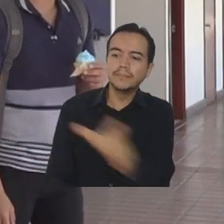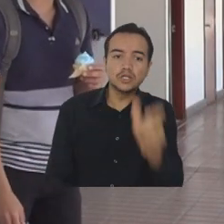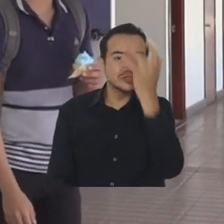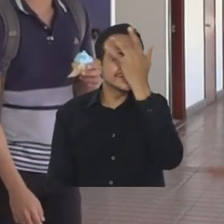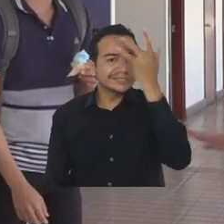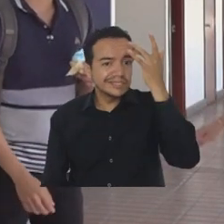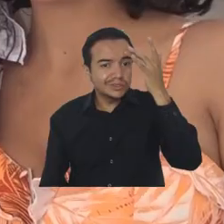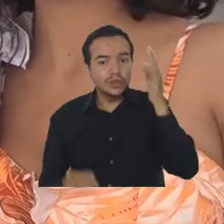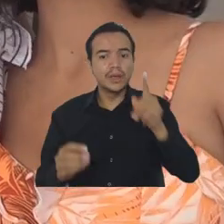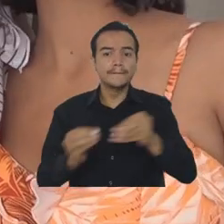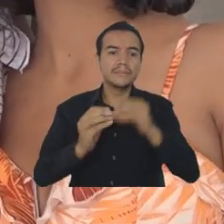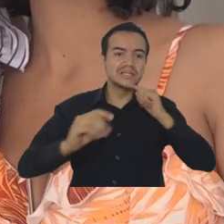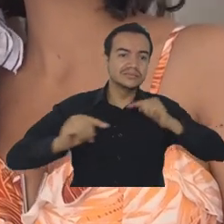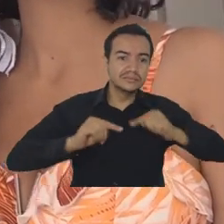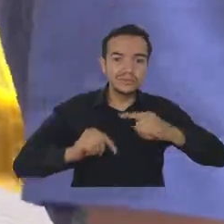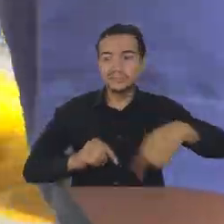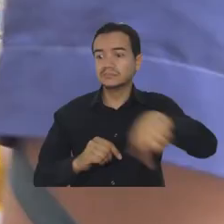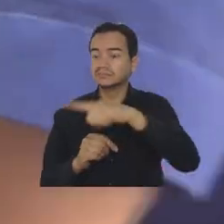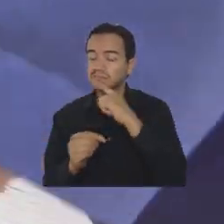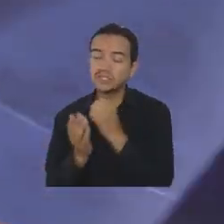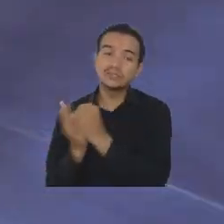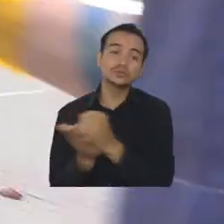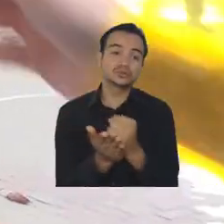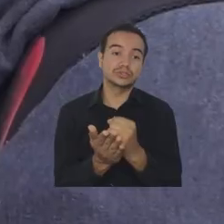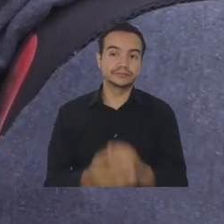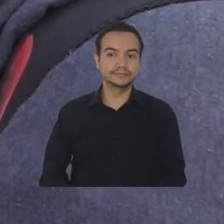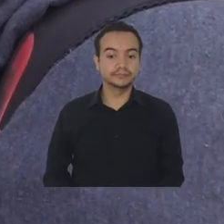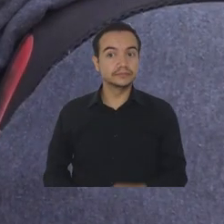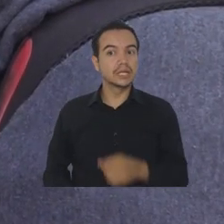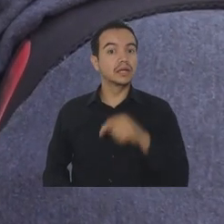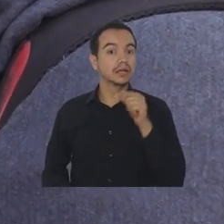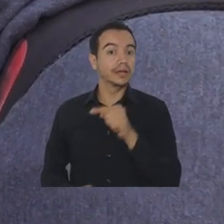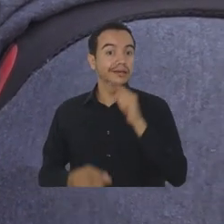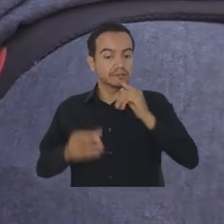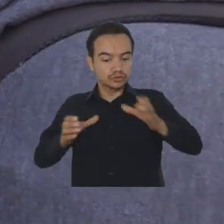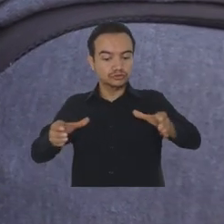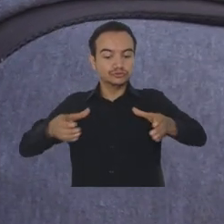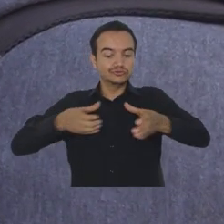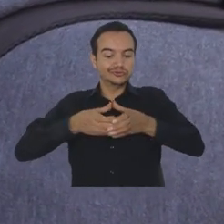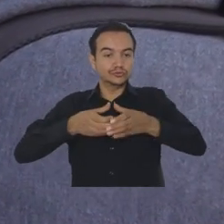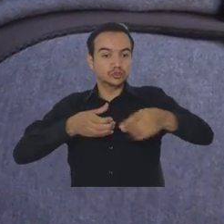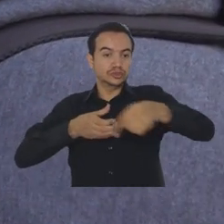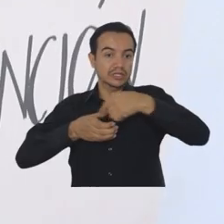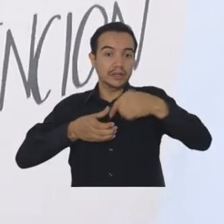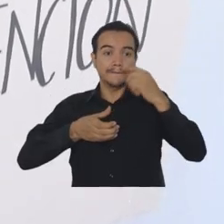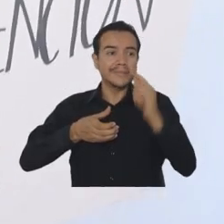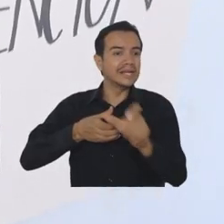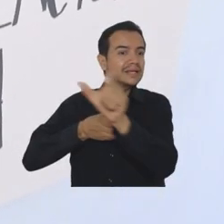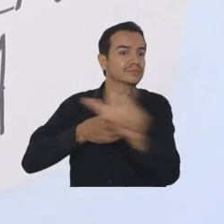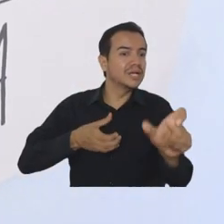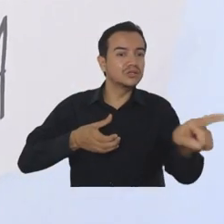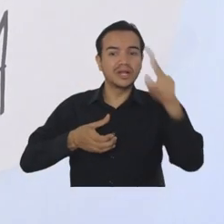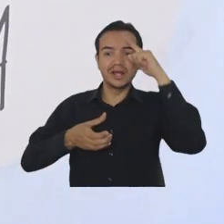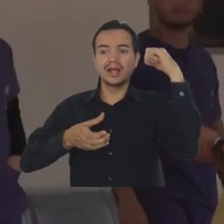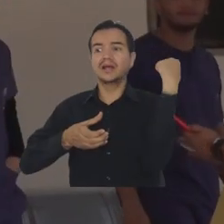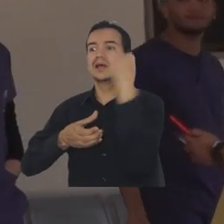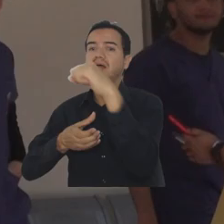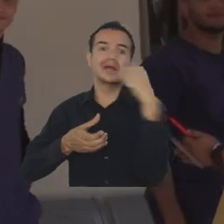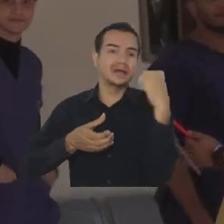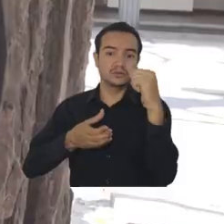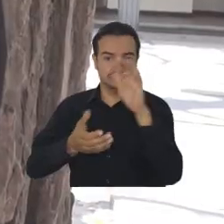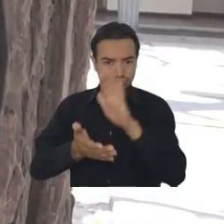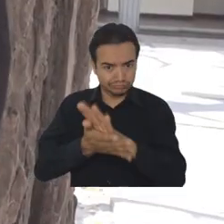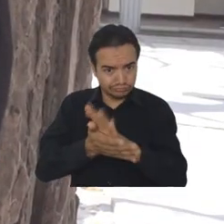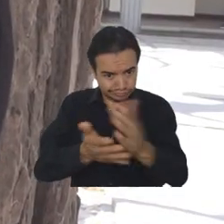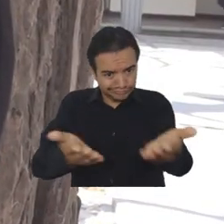bienestar universitario. Esta iniciativa dispone de un equipo especializado para que los integrantes de la comunidad universitaria cuenten con escenarios